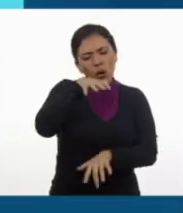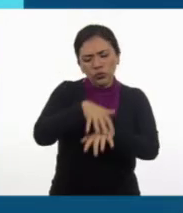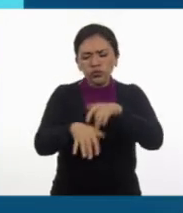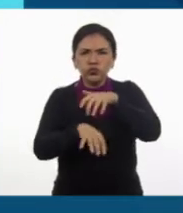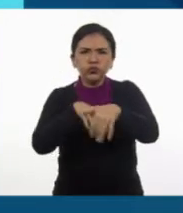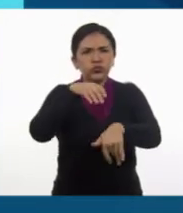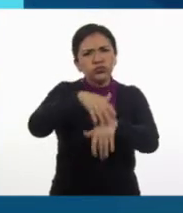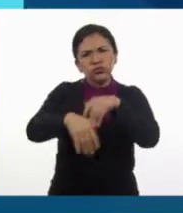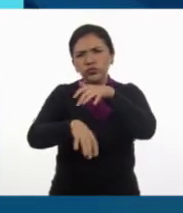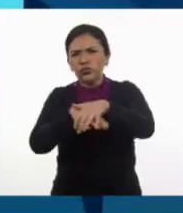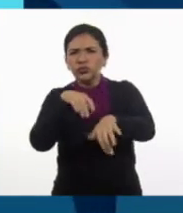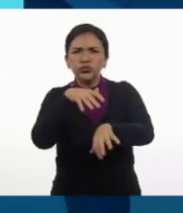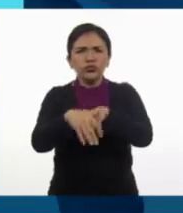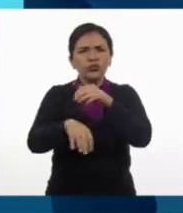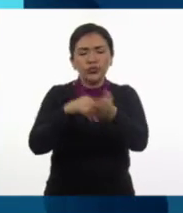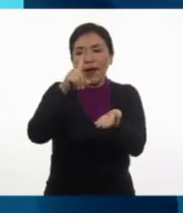manos.